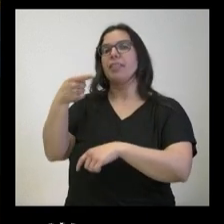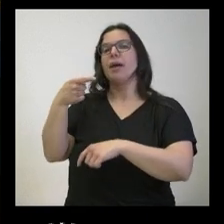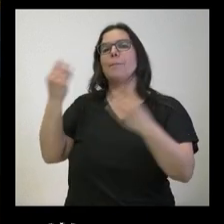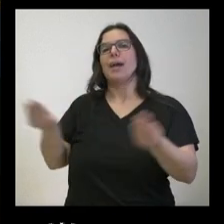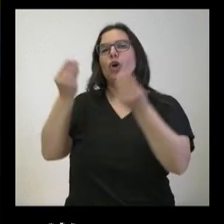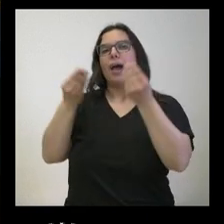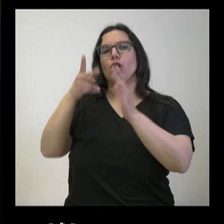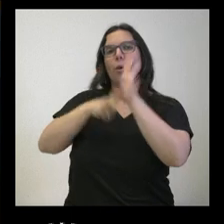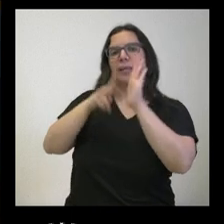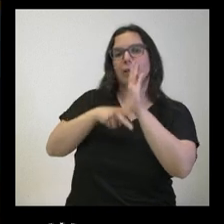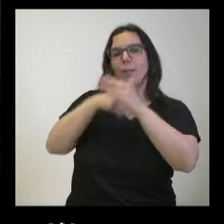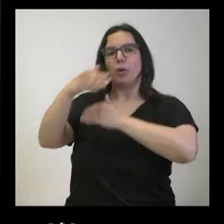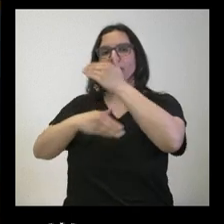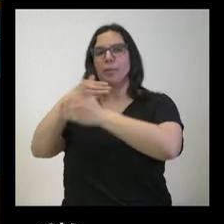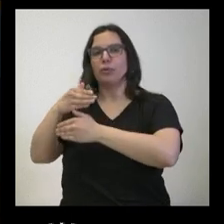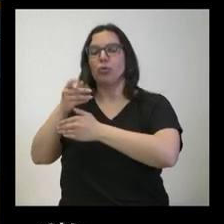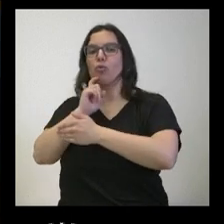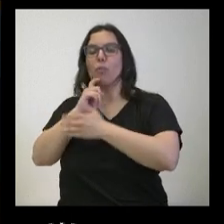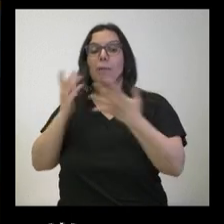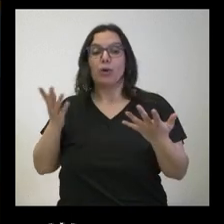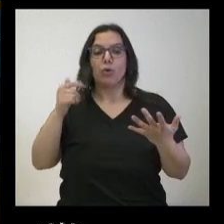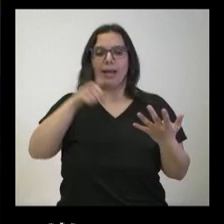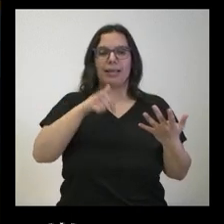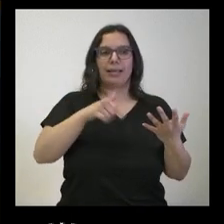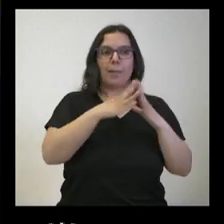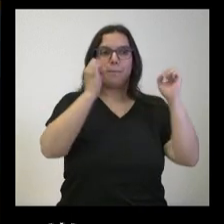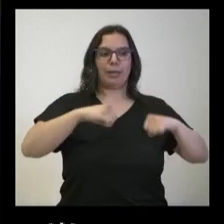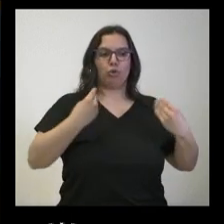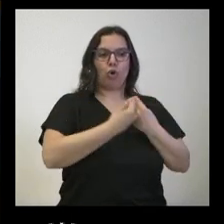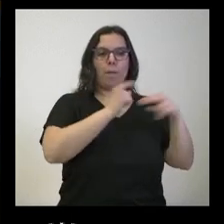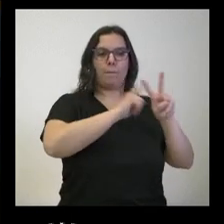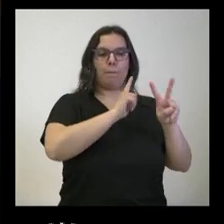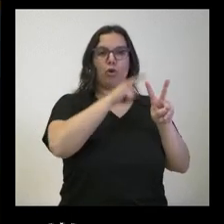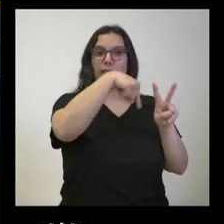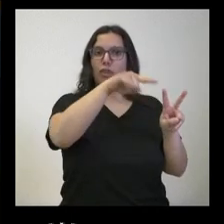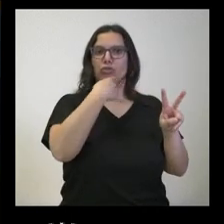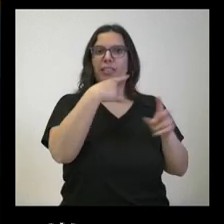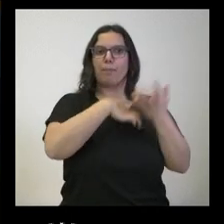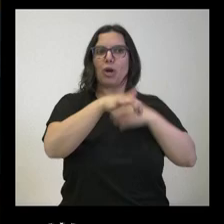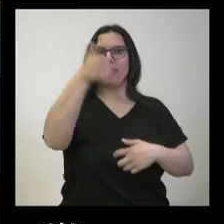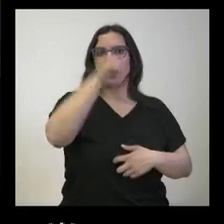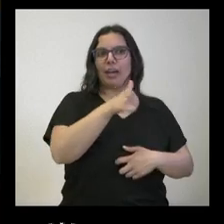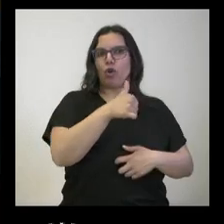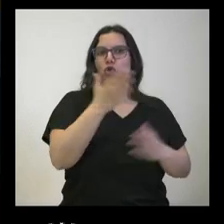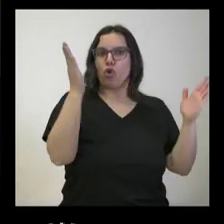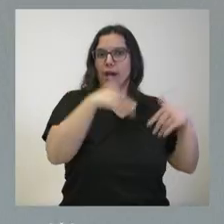contra la violencia de género. No sé cómo van a compatibilizar eso con el pacto de gobierno con Vox que es un partido que niega que la violencia tenga género.